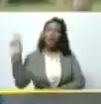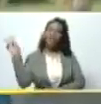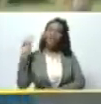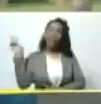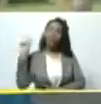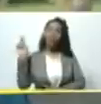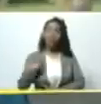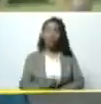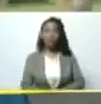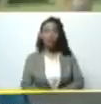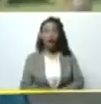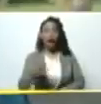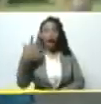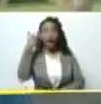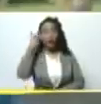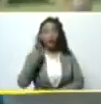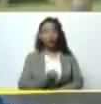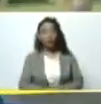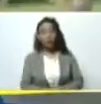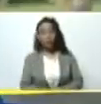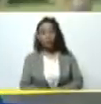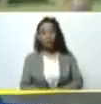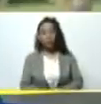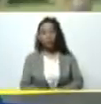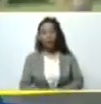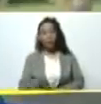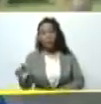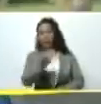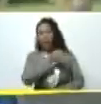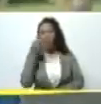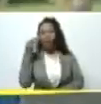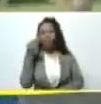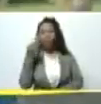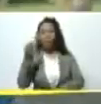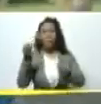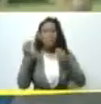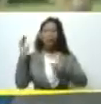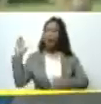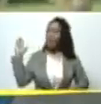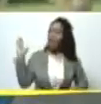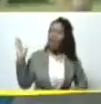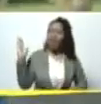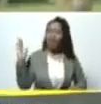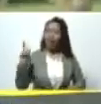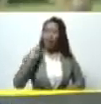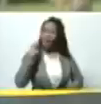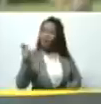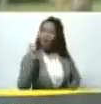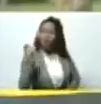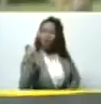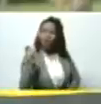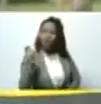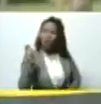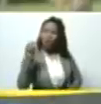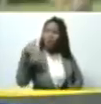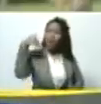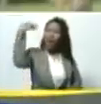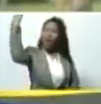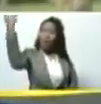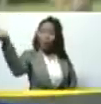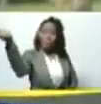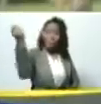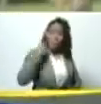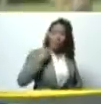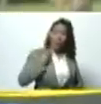tiene la oferta para venir la inversión extranjera internacional